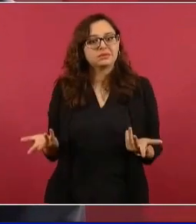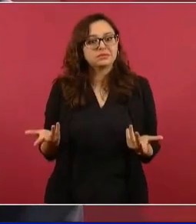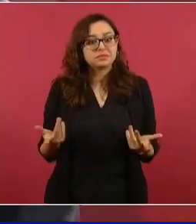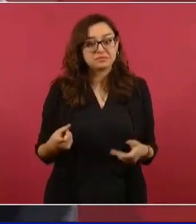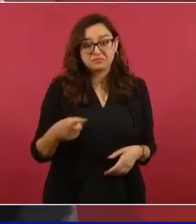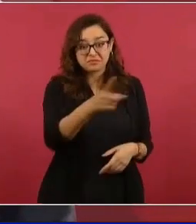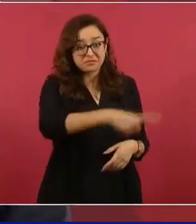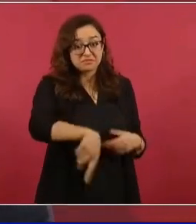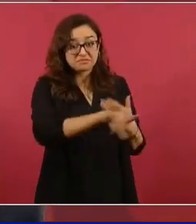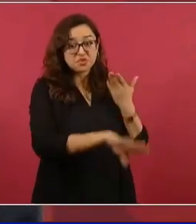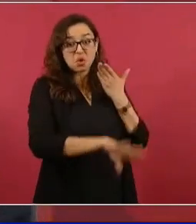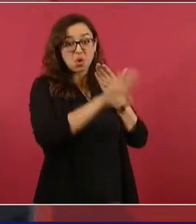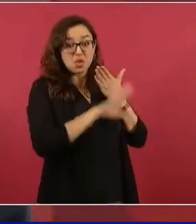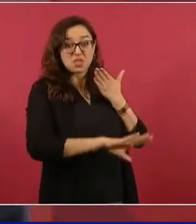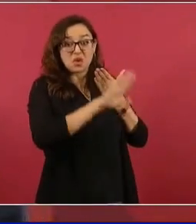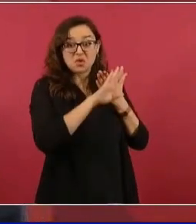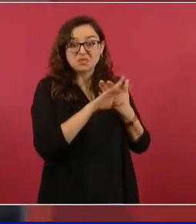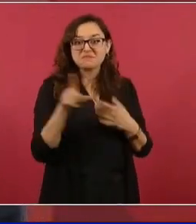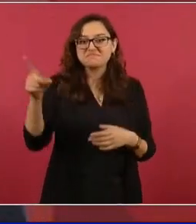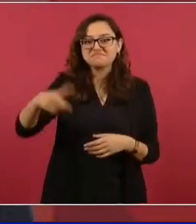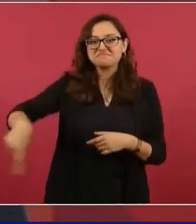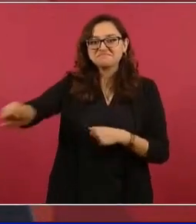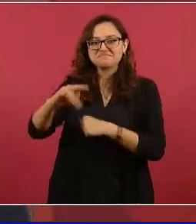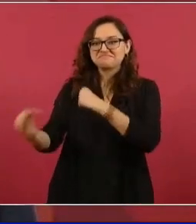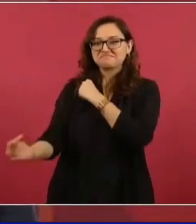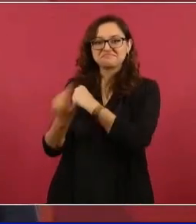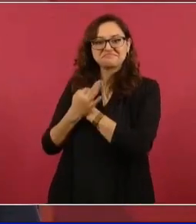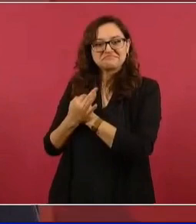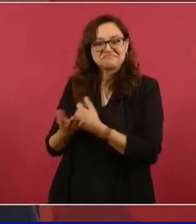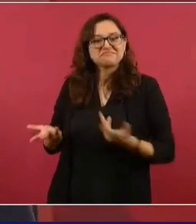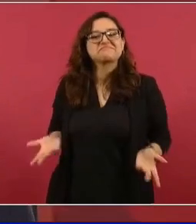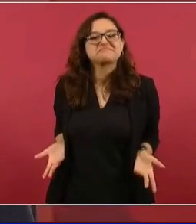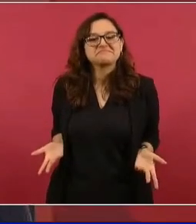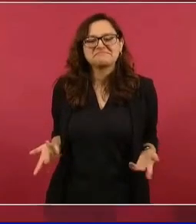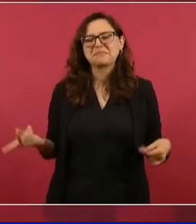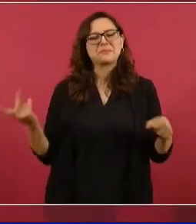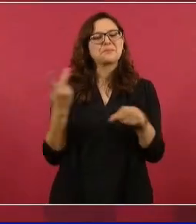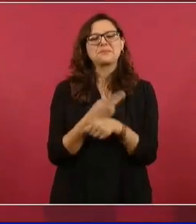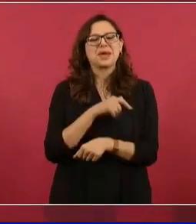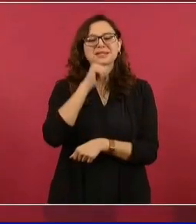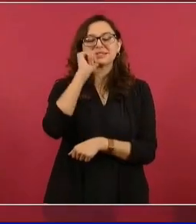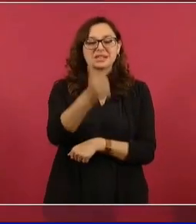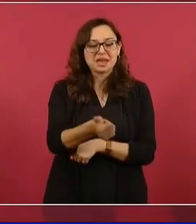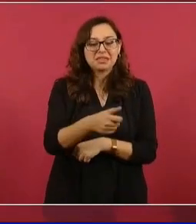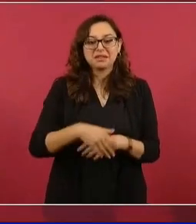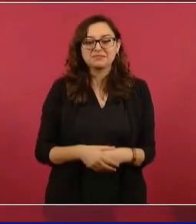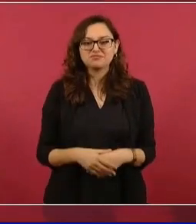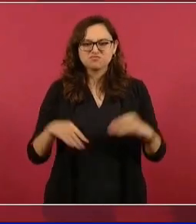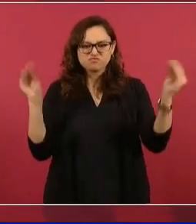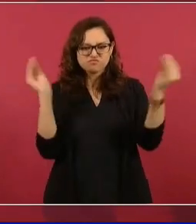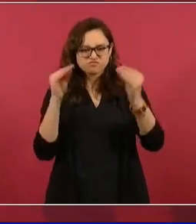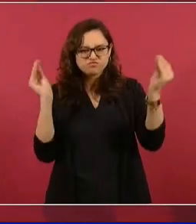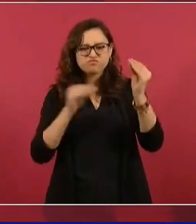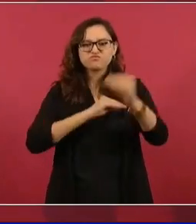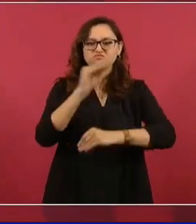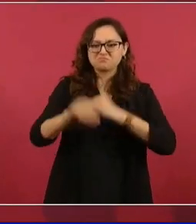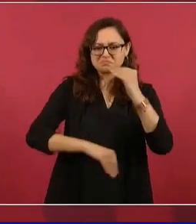no está llevando en la libertad y que la libertad o para está hace